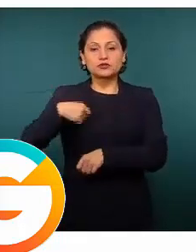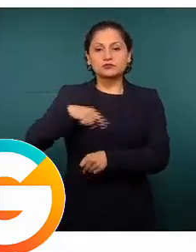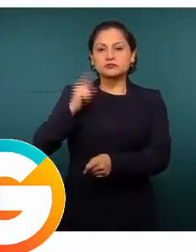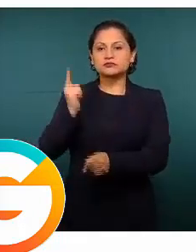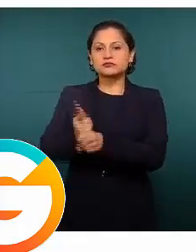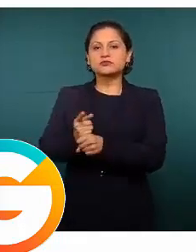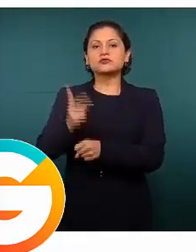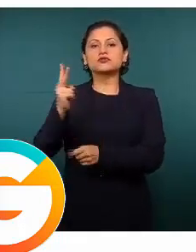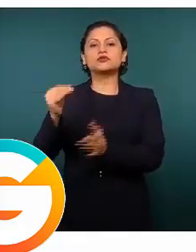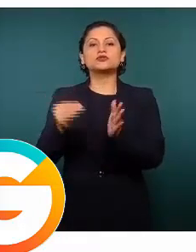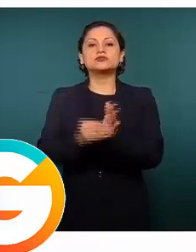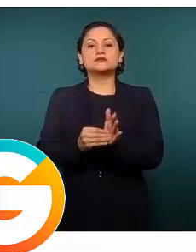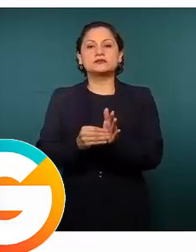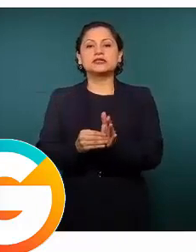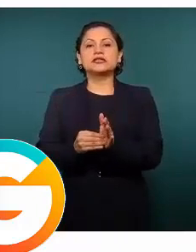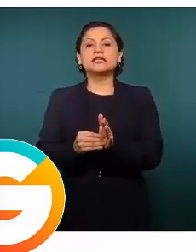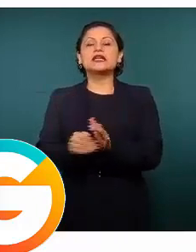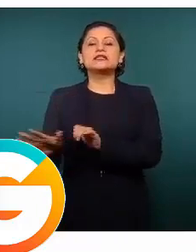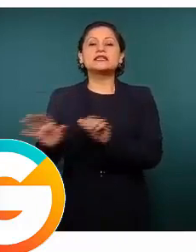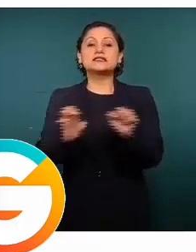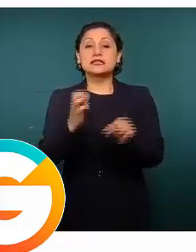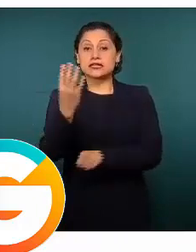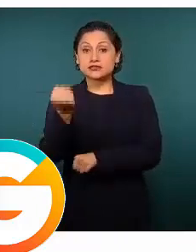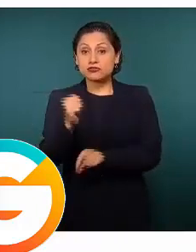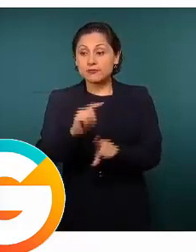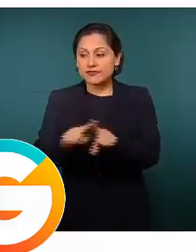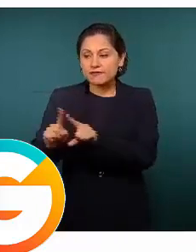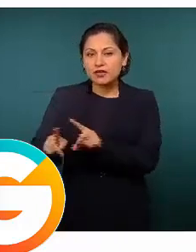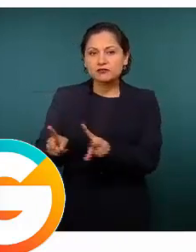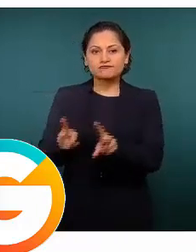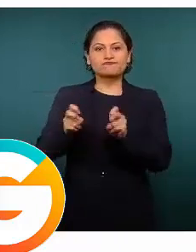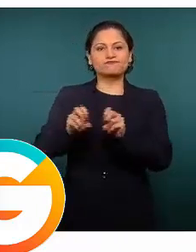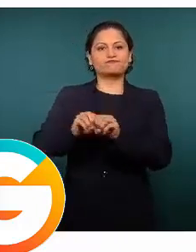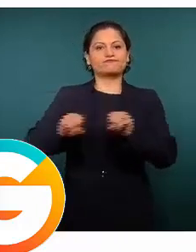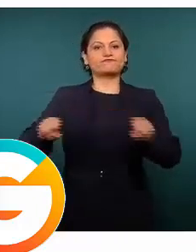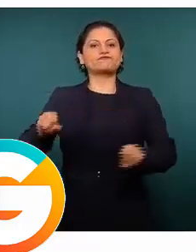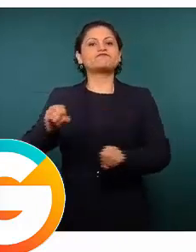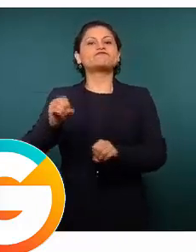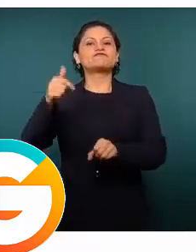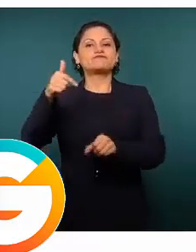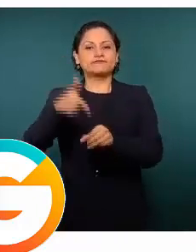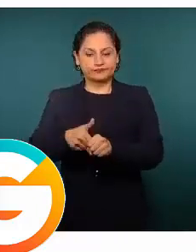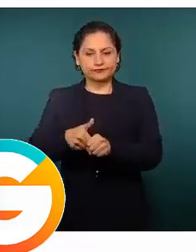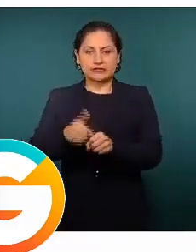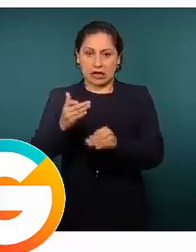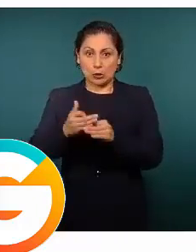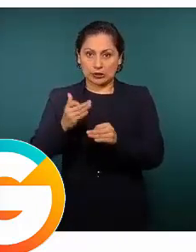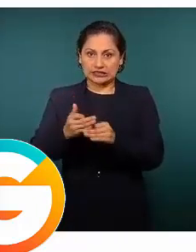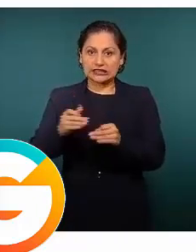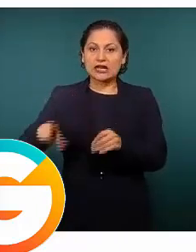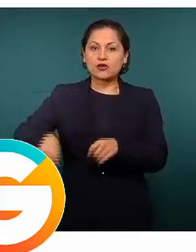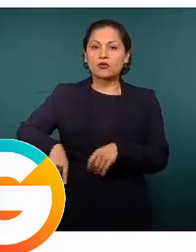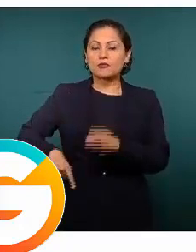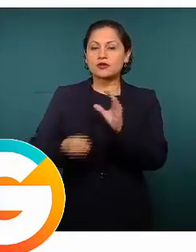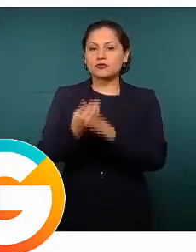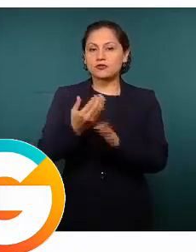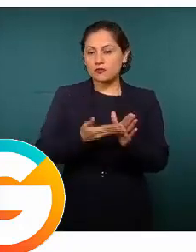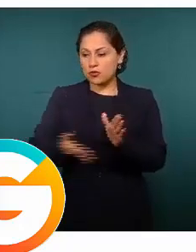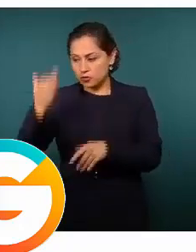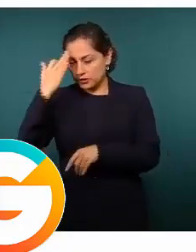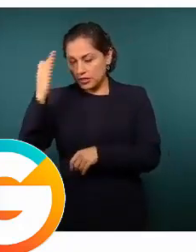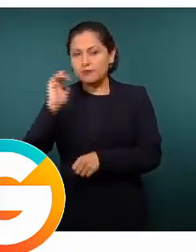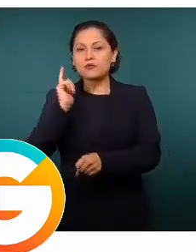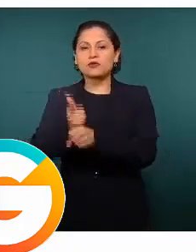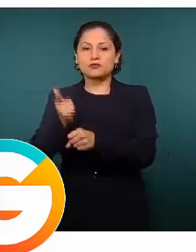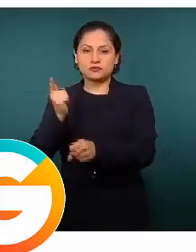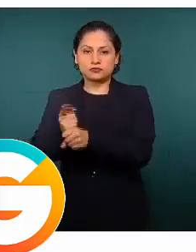.609 tomas. En lo que va de la administración están los aseguramientos, aquí en la